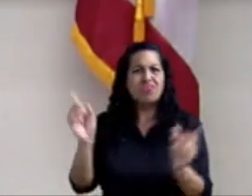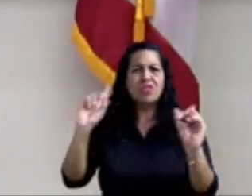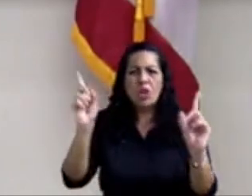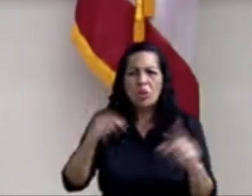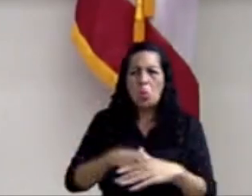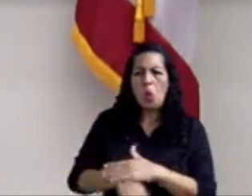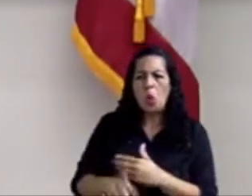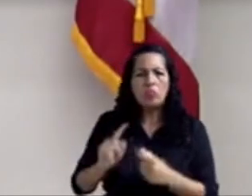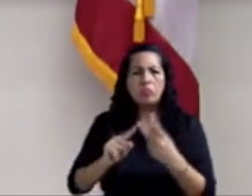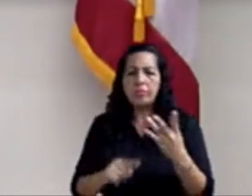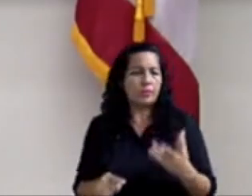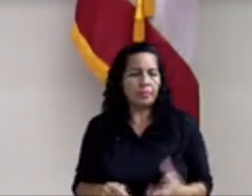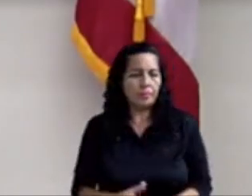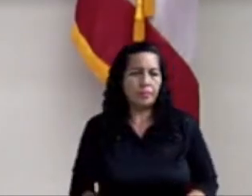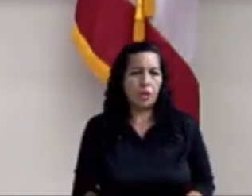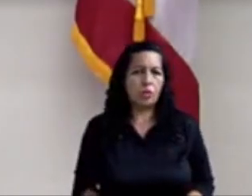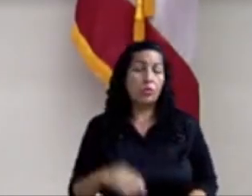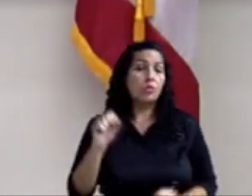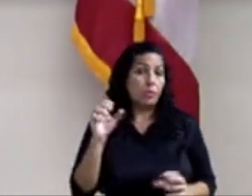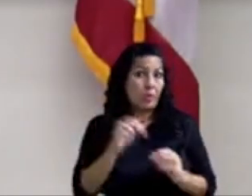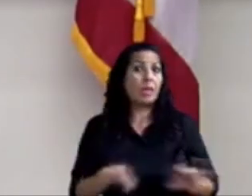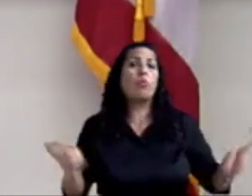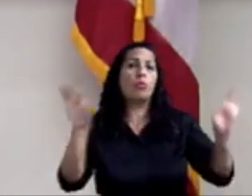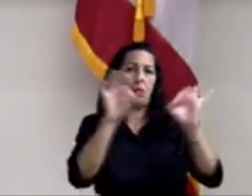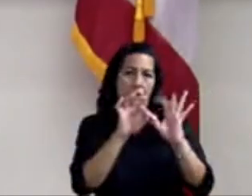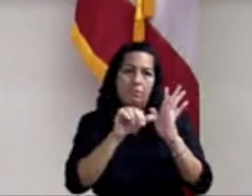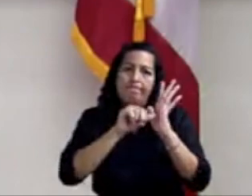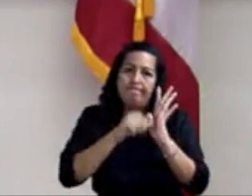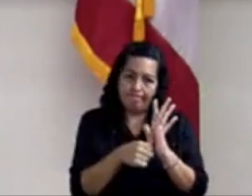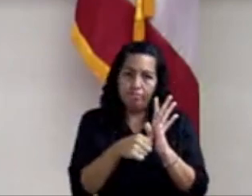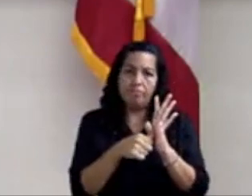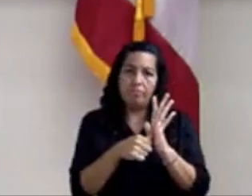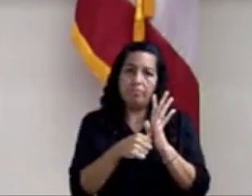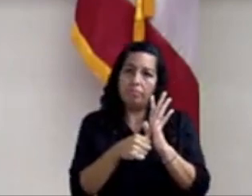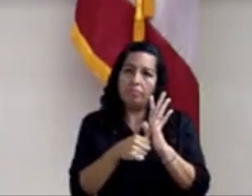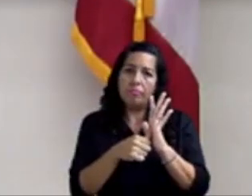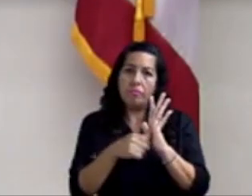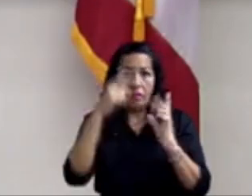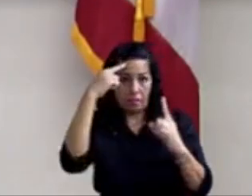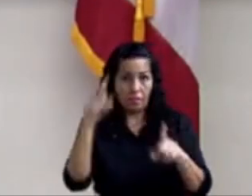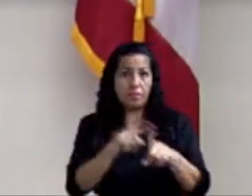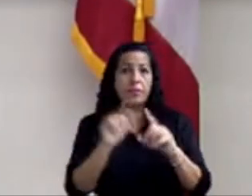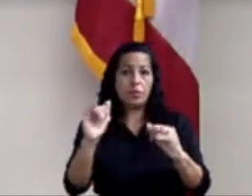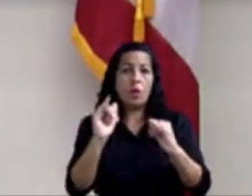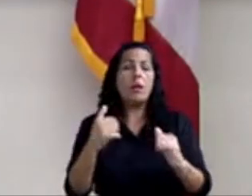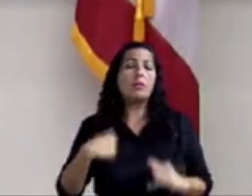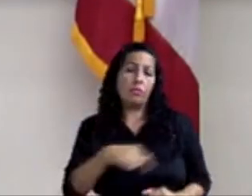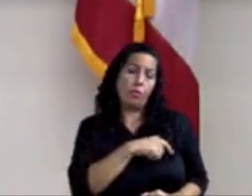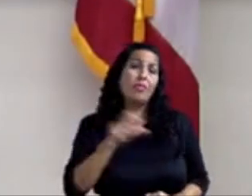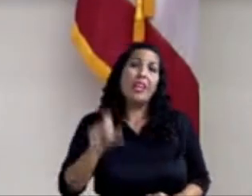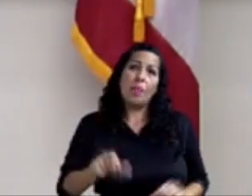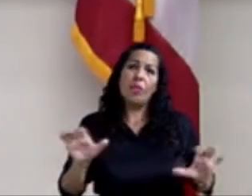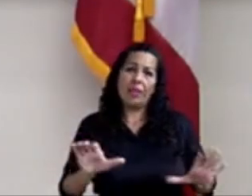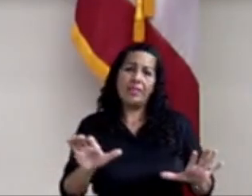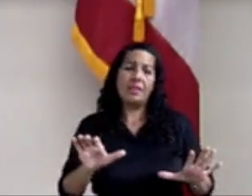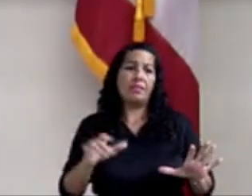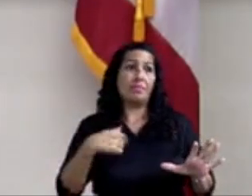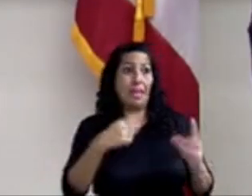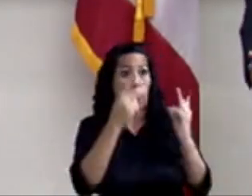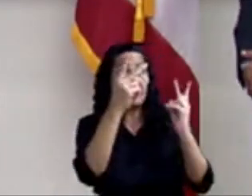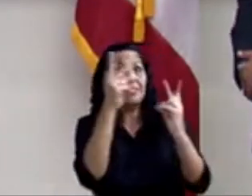expediente clínico. Así que es importante que se sepa. Y sí, coincido contigo. Hay lugares que nosotros tenemos que ir. Lo estamos haciendo